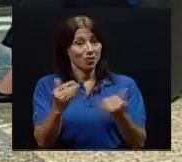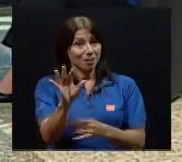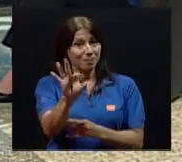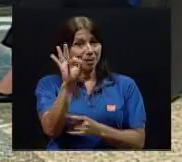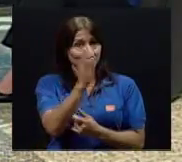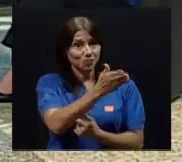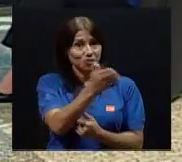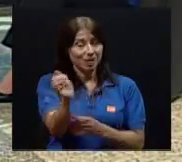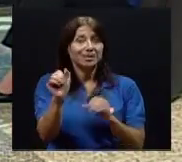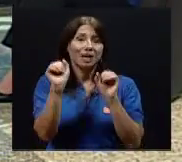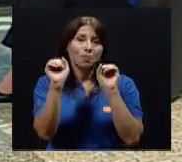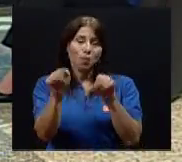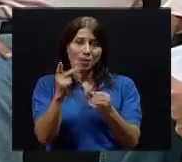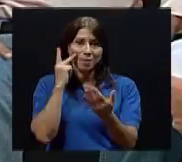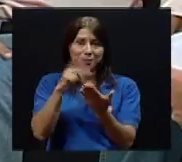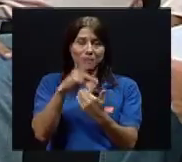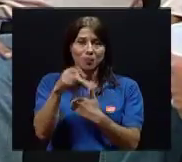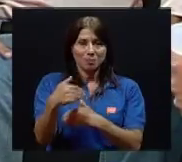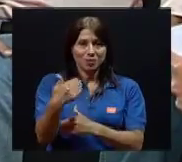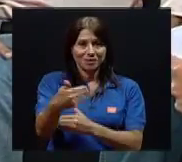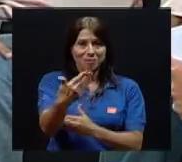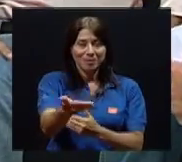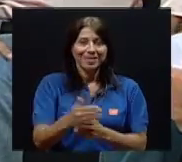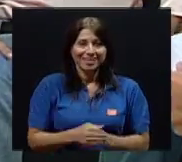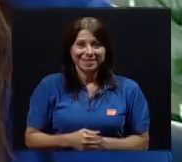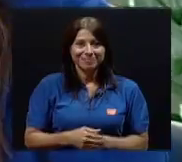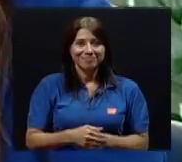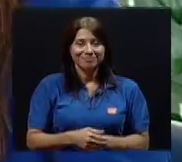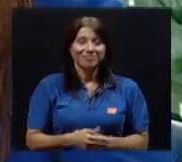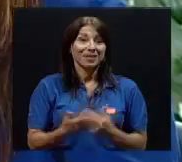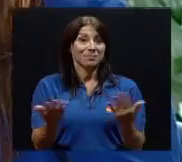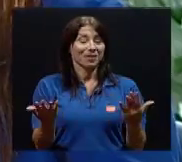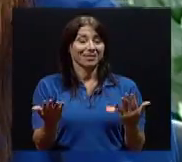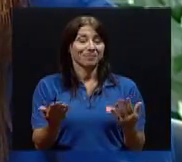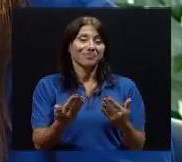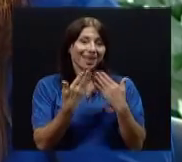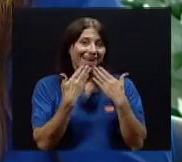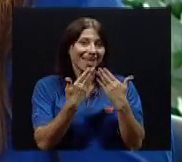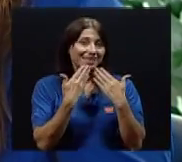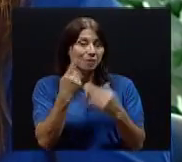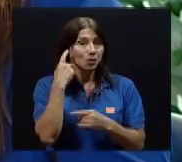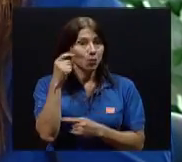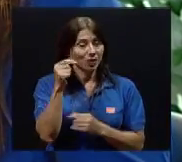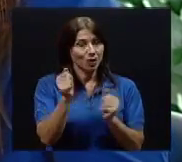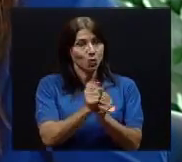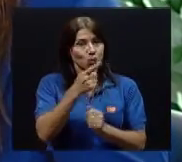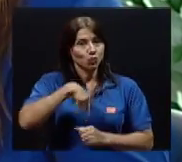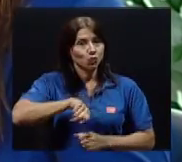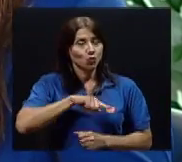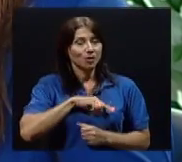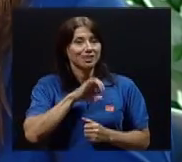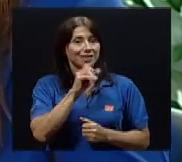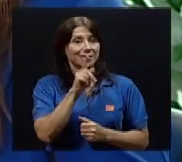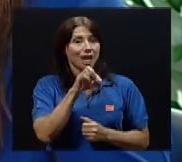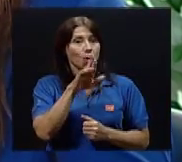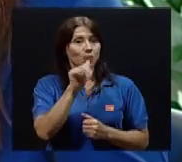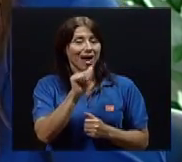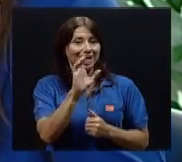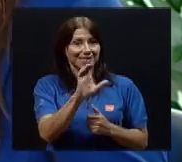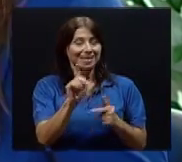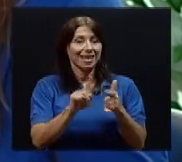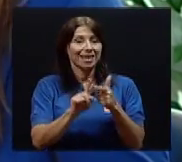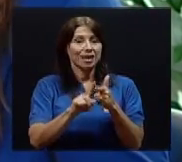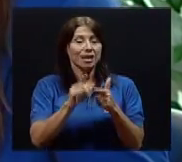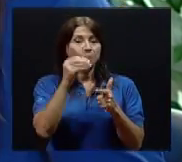acompañar próximamente. Sí, realmente que sí. Estuvo un agradecimiento porque estuvo con nosotras Isaura Castillo y también el profesor